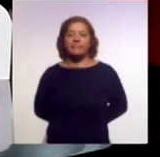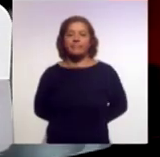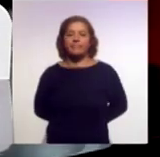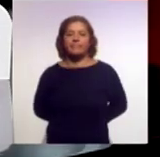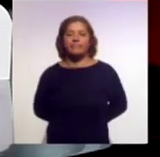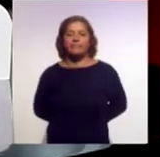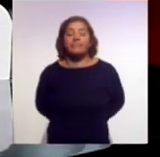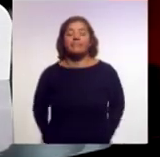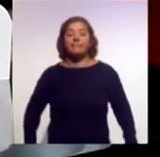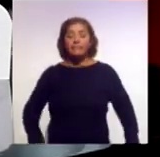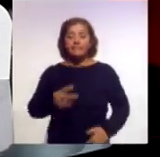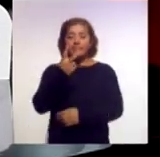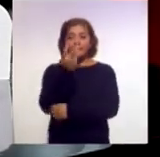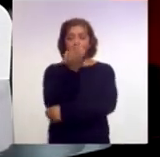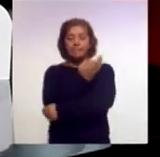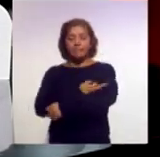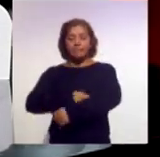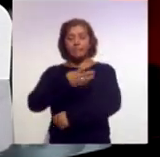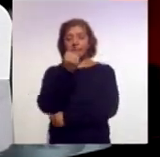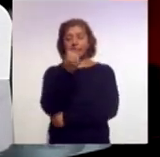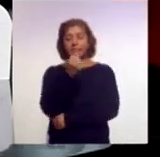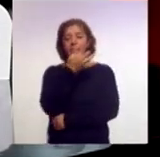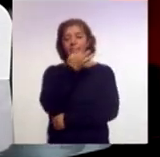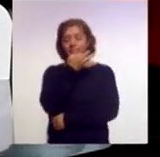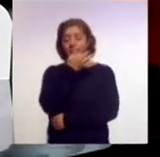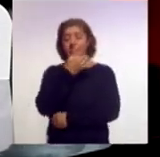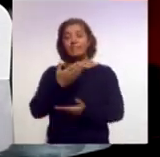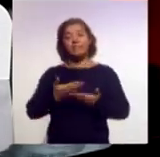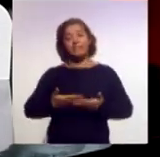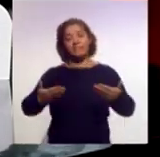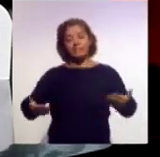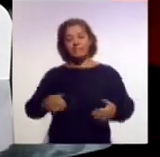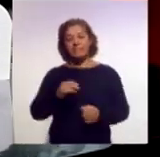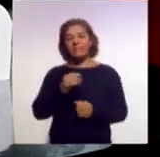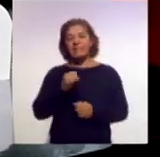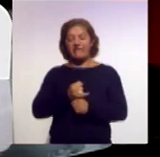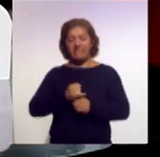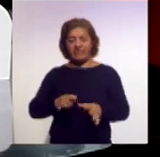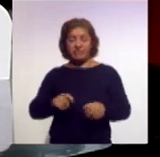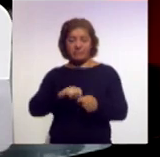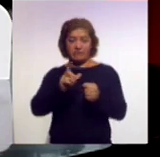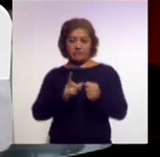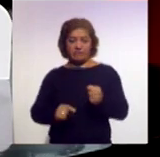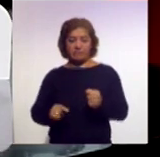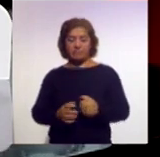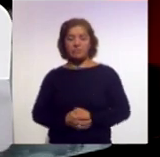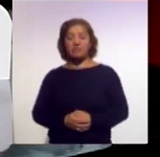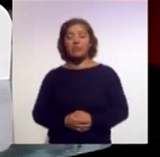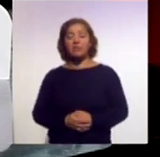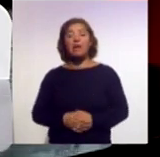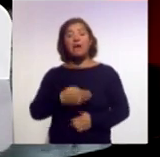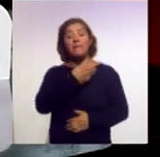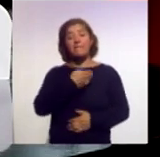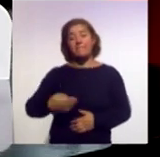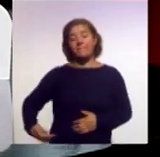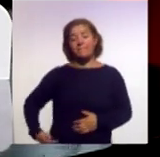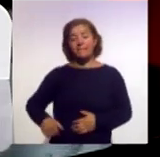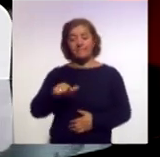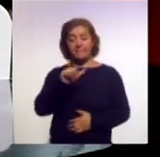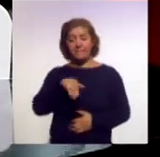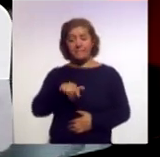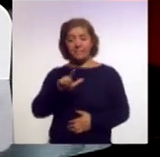Son las dos de la tarde con nueve minutos. Vamos a la información nacional. Descarta al presidente Andrés Manuel